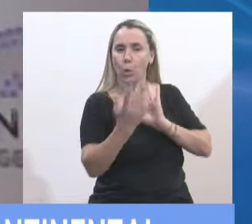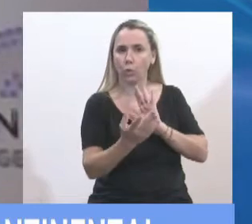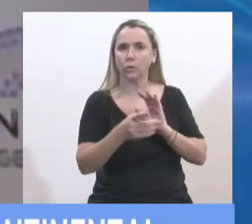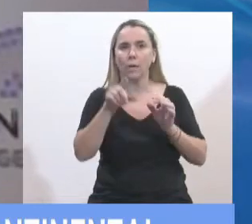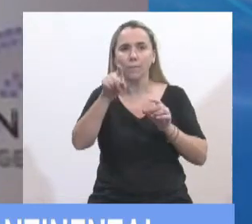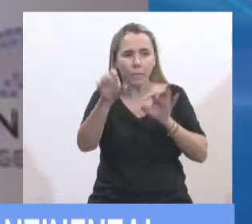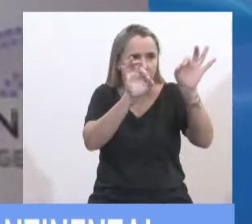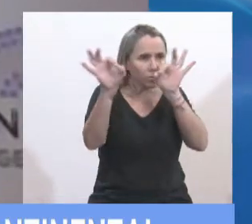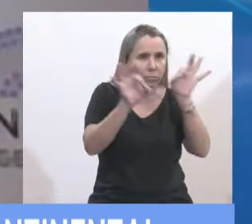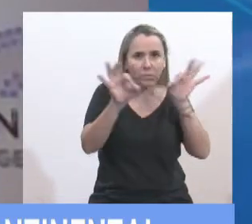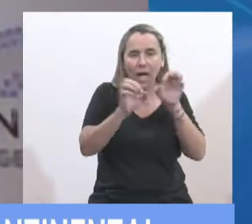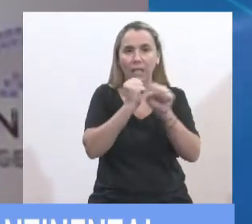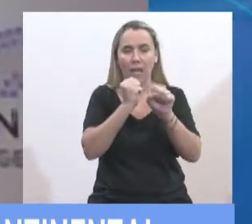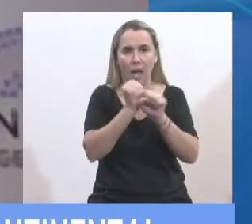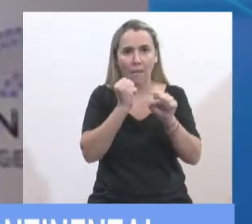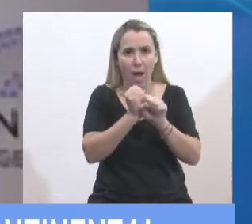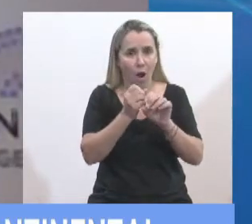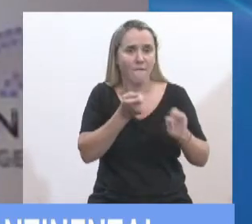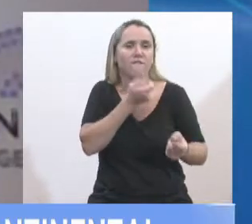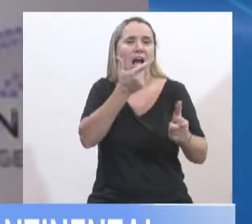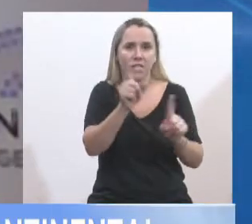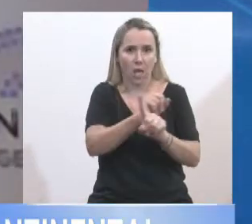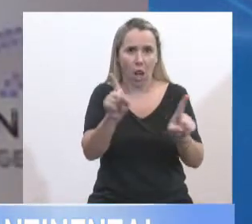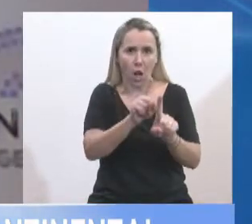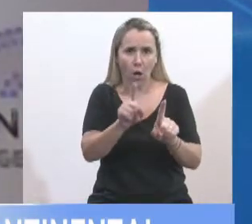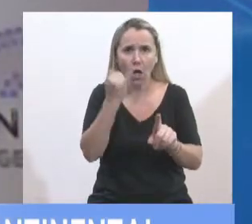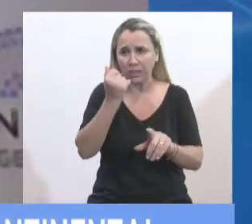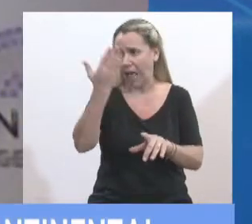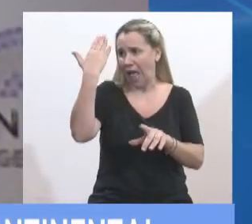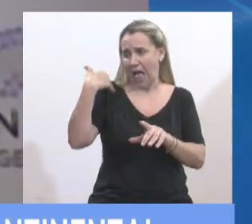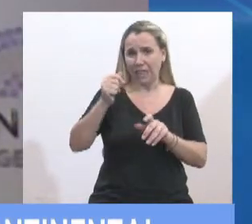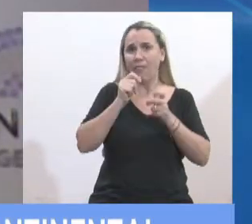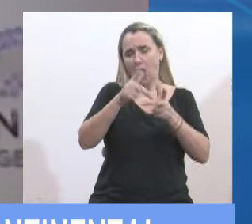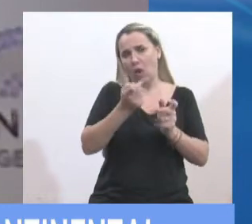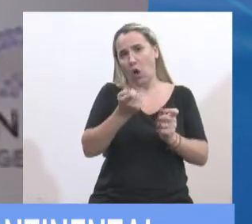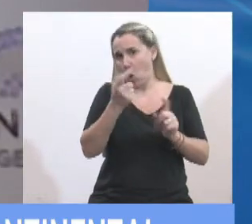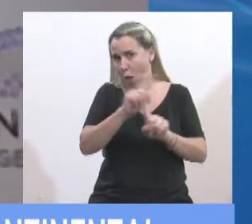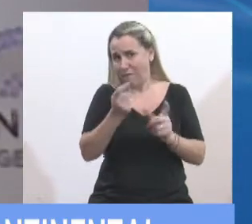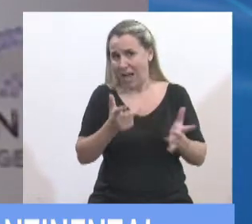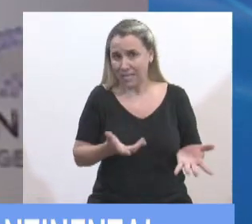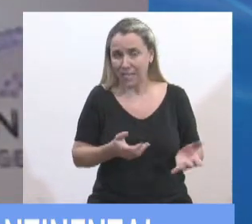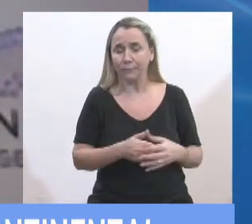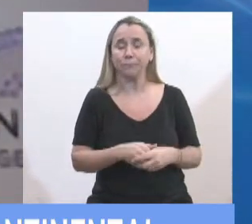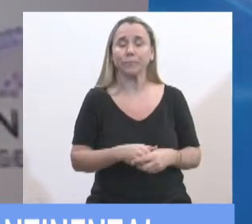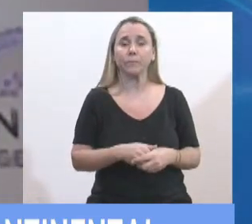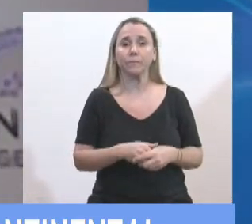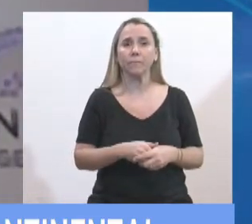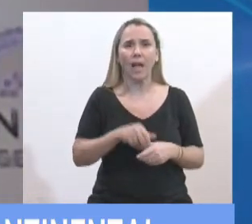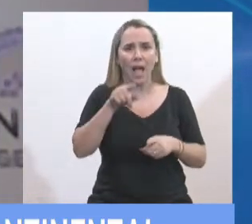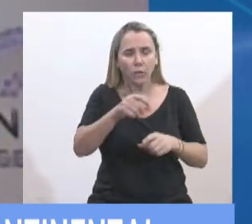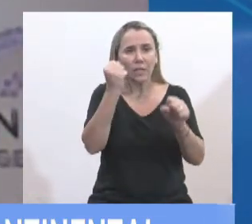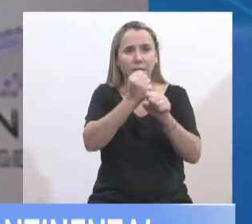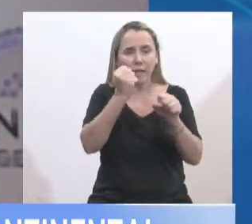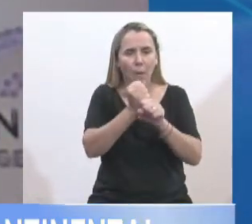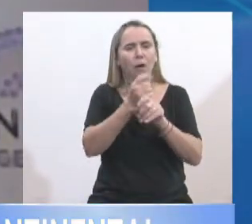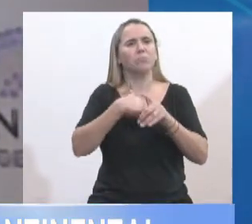semejante tarea no fue para nada fácil, como ya lo han dicho quienes me precedieron en la palabra. Se hizo